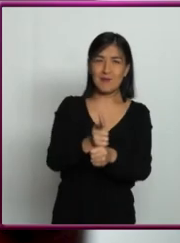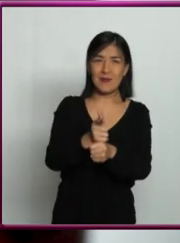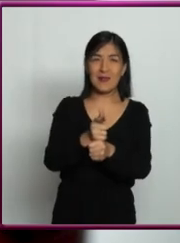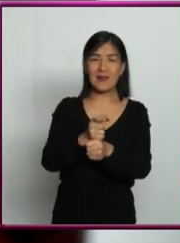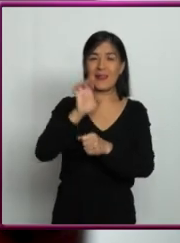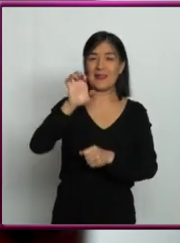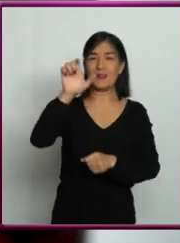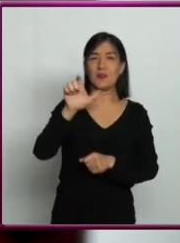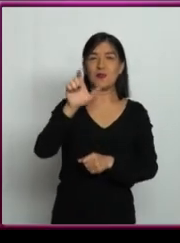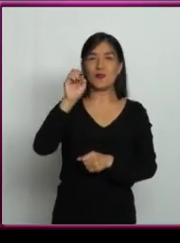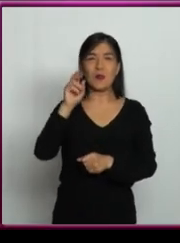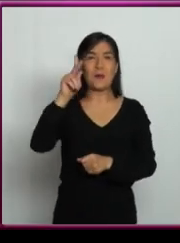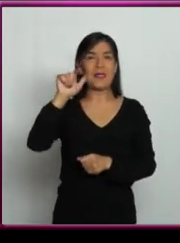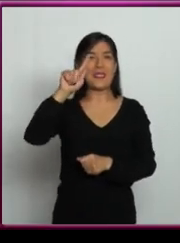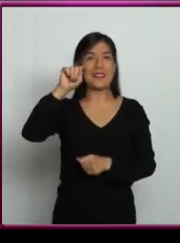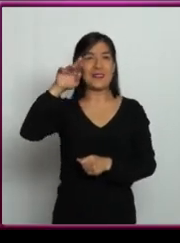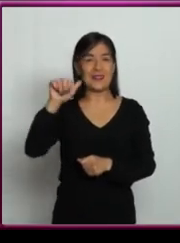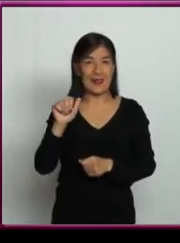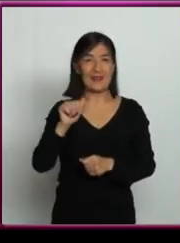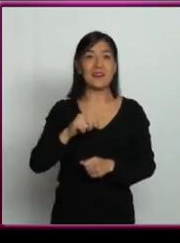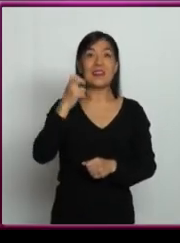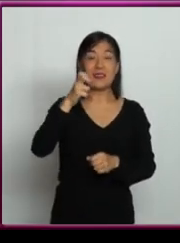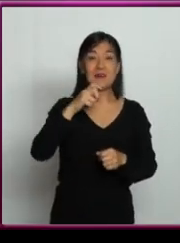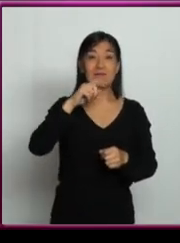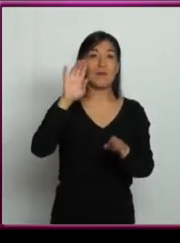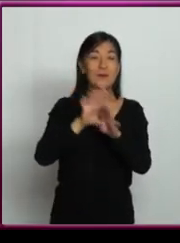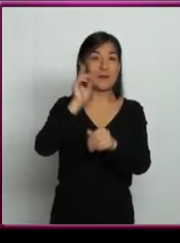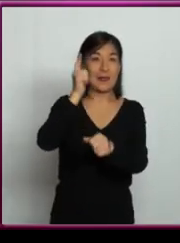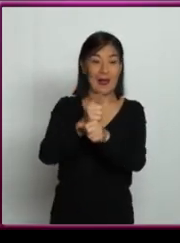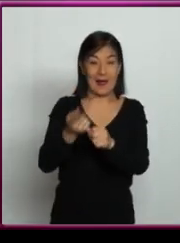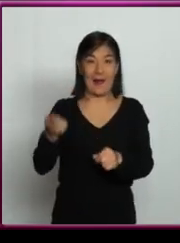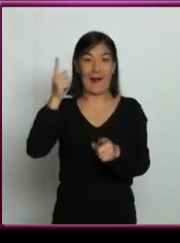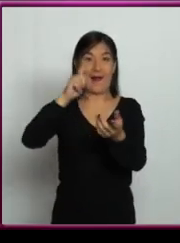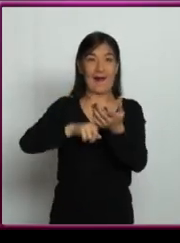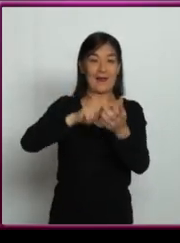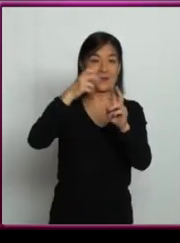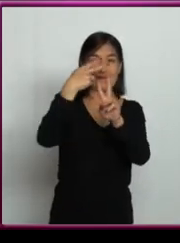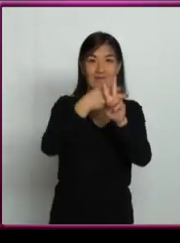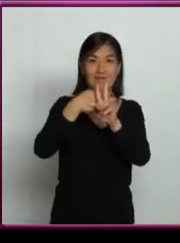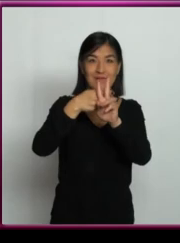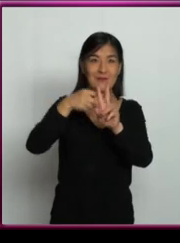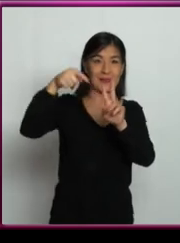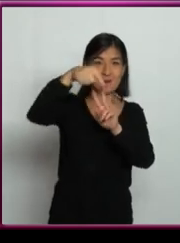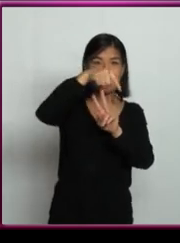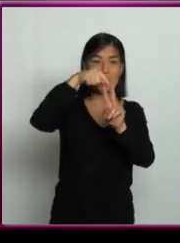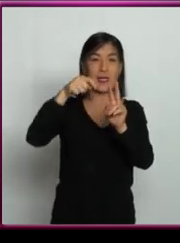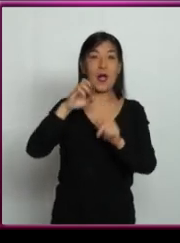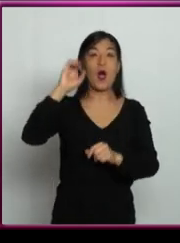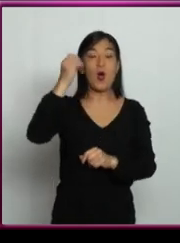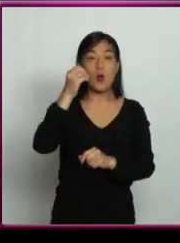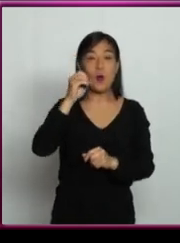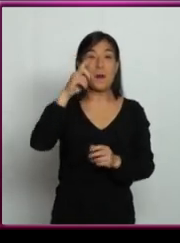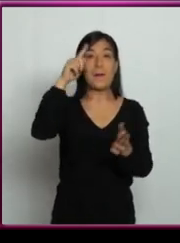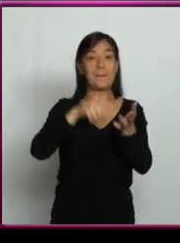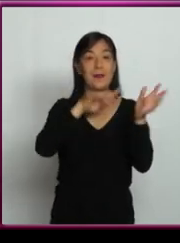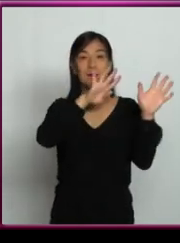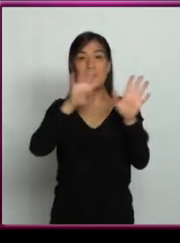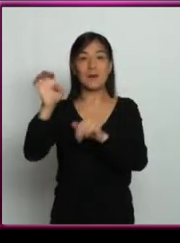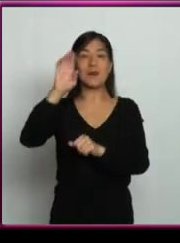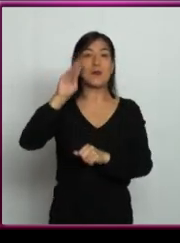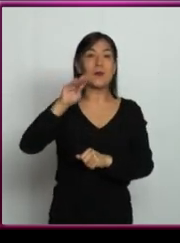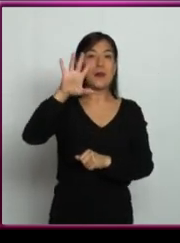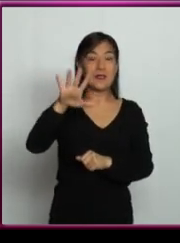primer exoplaneta? El primer planeta que se descubrió alrededor de una estrella fue en octubre de 1995.